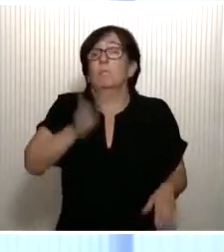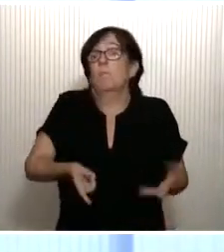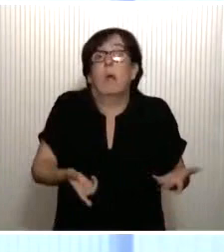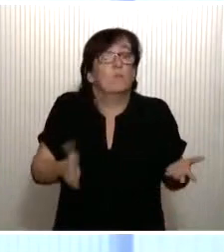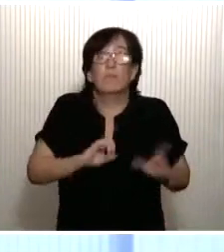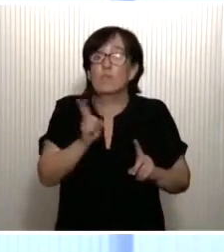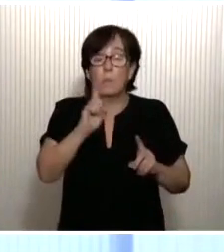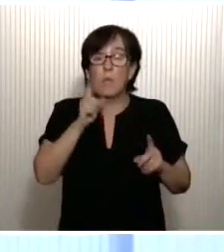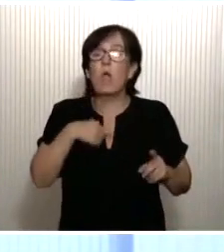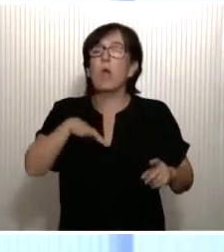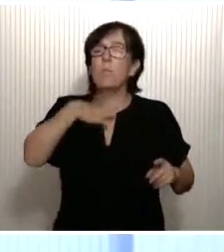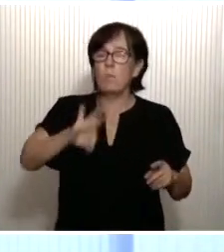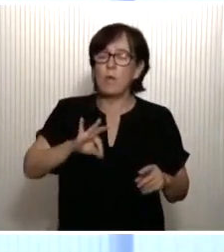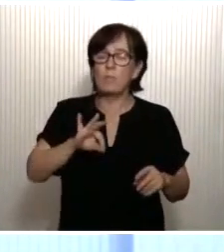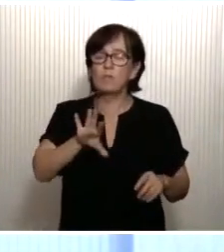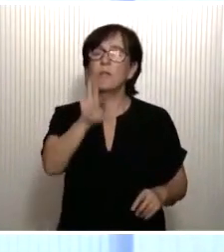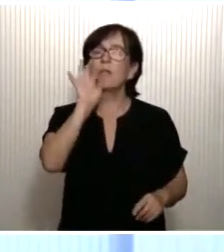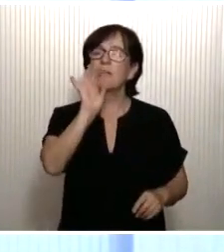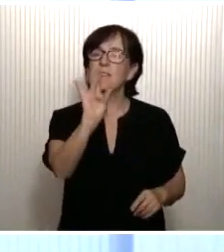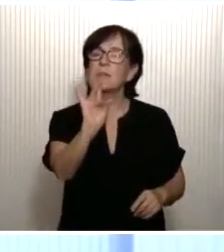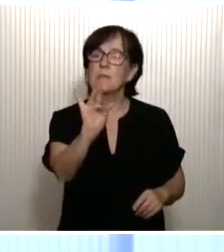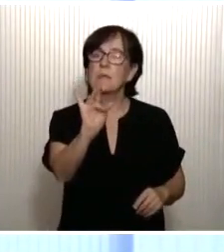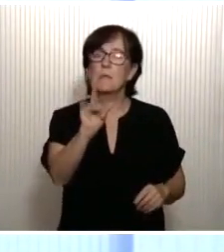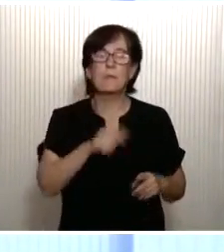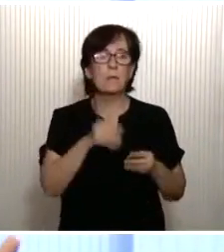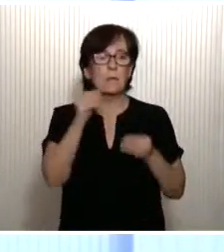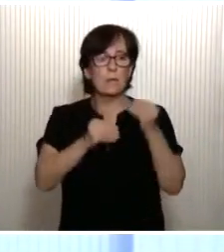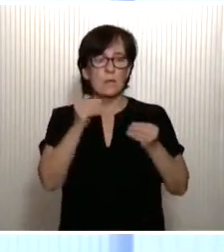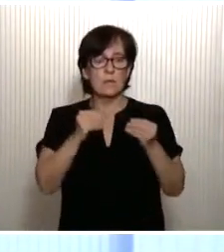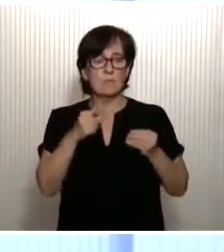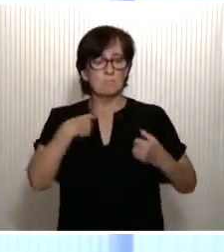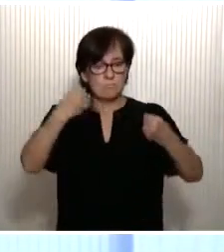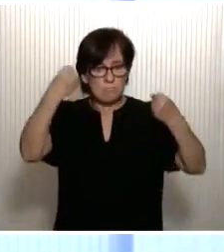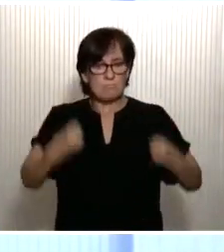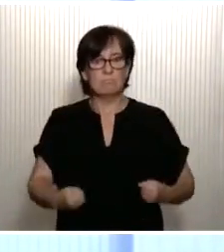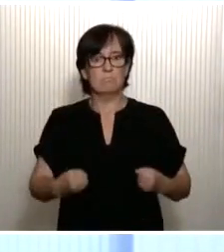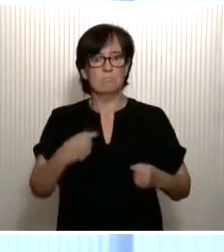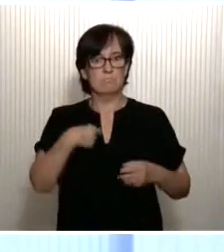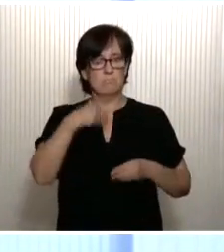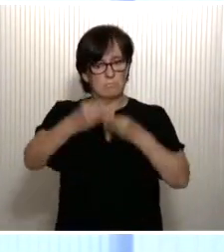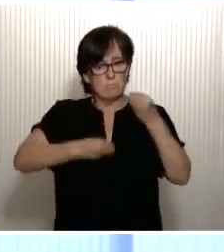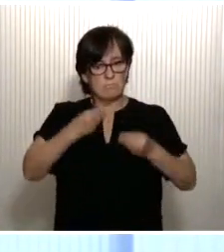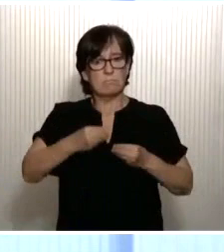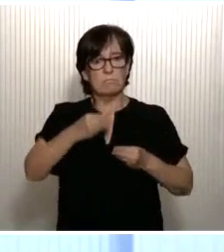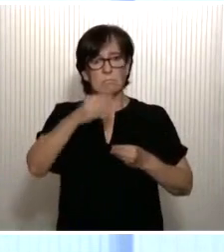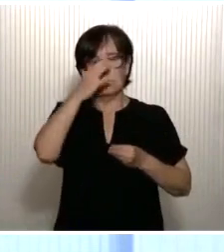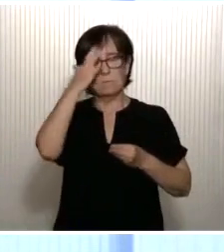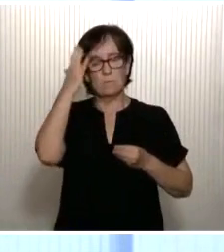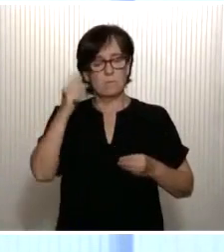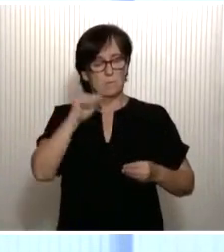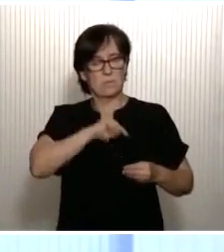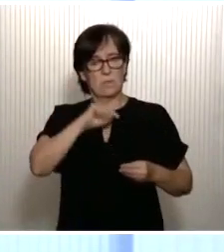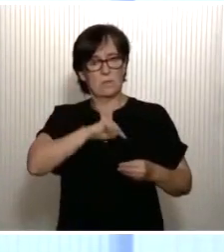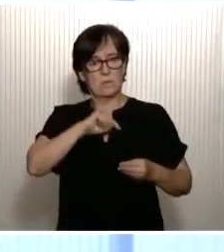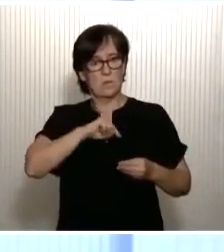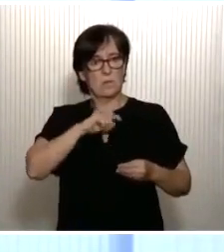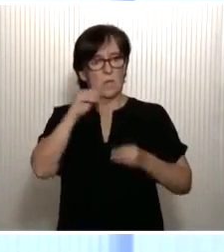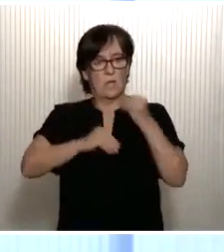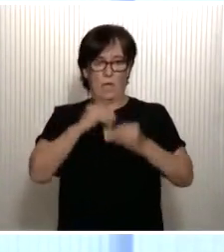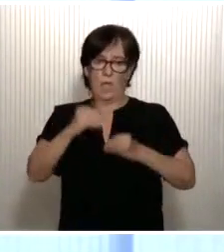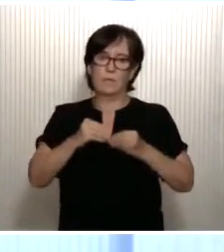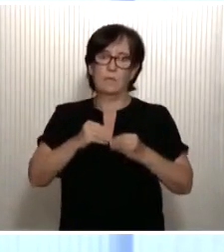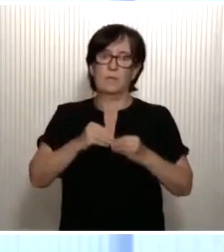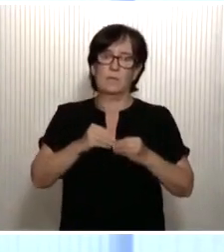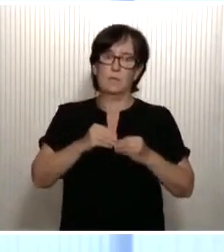Pero lo que sí podemos elegir es, uno, la determinación y, dos, el sentido en el que afrontamos